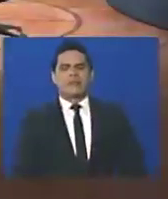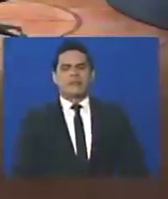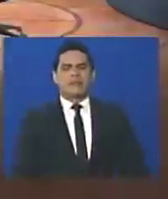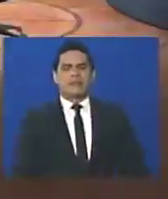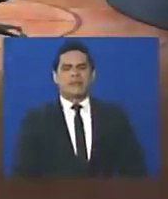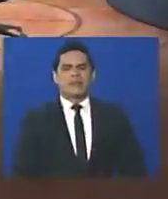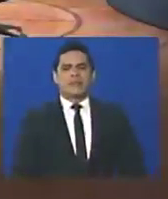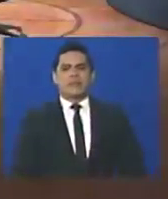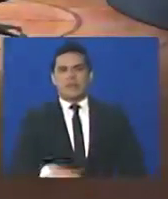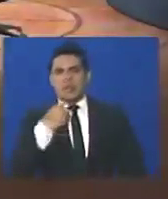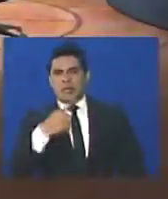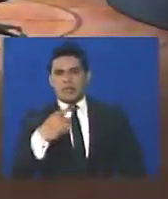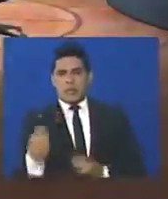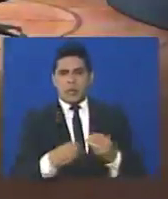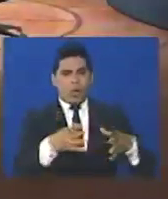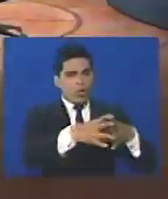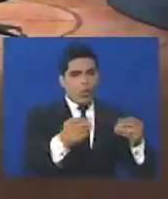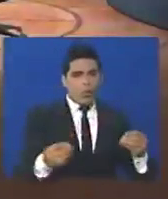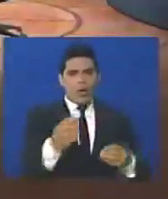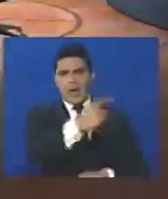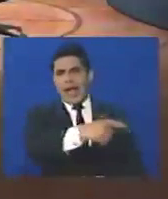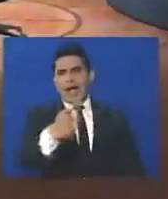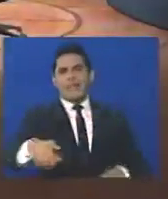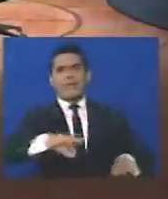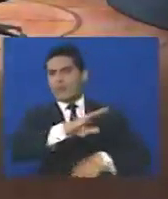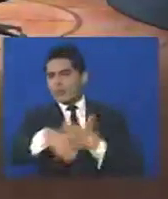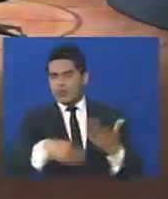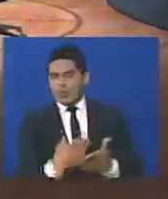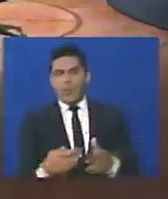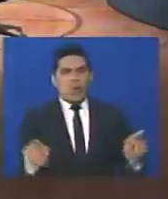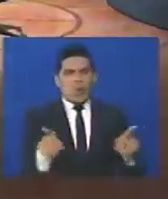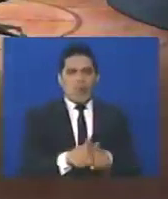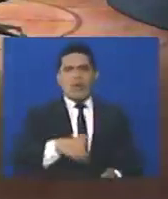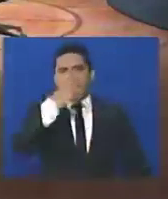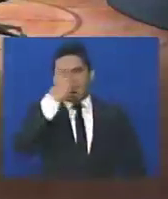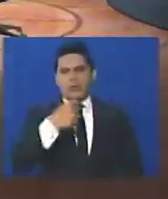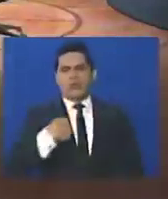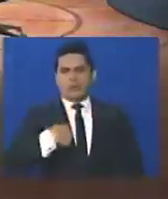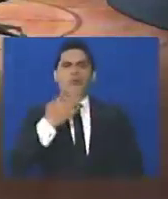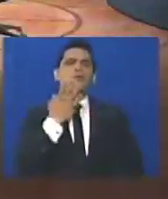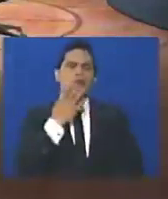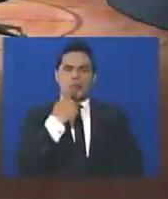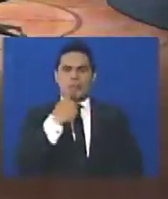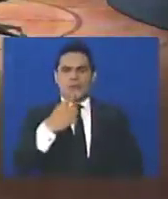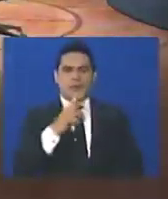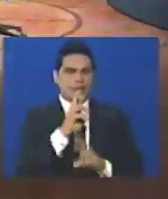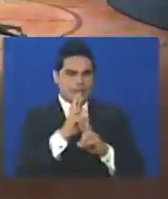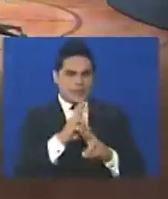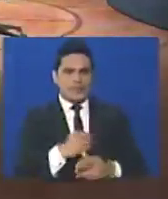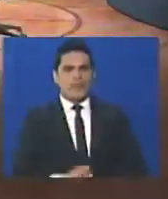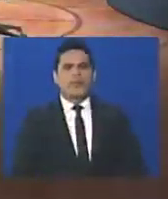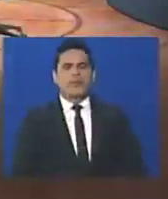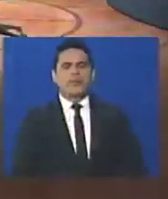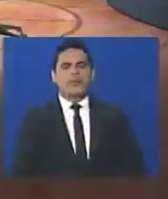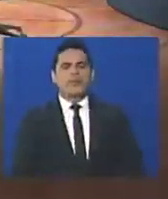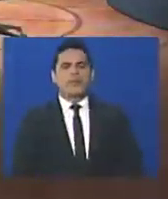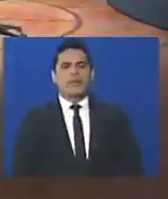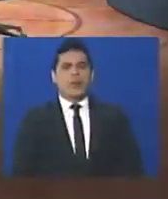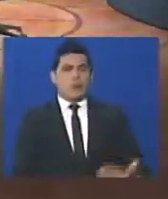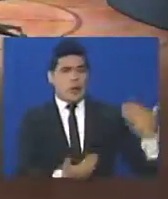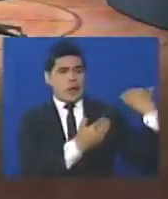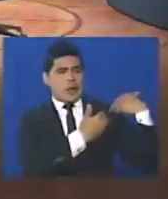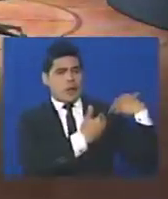primer lugar... Es el colectivo, no es nada más el gobierno ni oposición, sino todos, ¿no? No, Yo, por ejemplo, estoy obligado a tener mucha seriedad porque esto es una